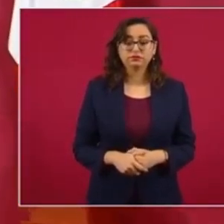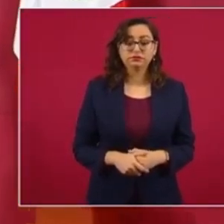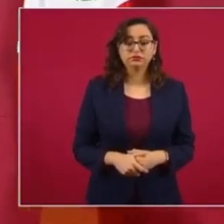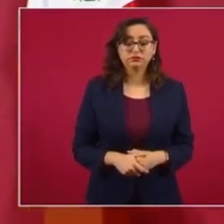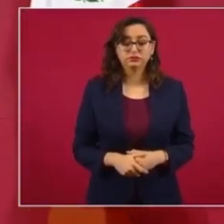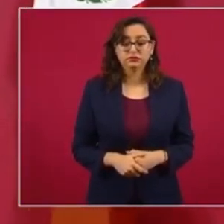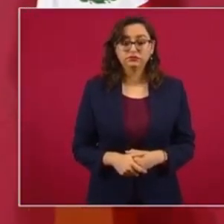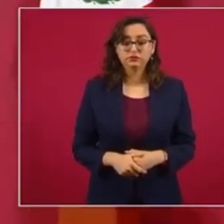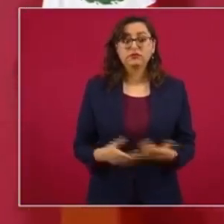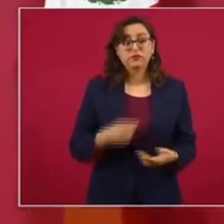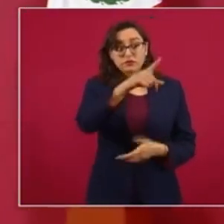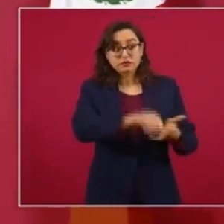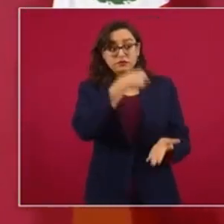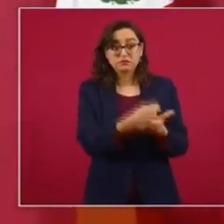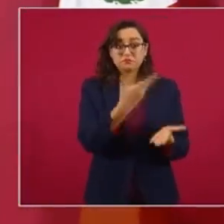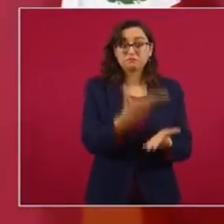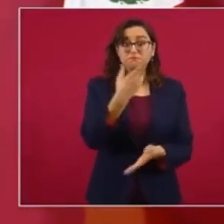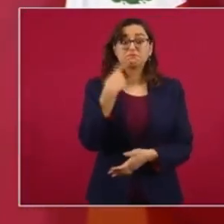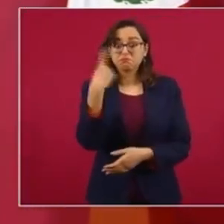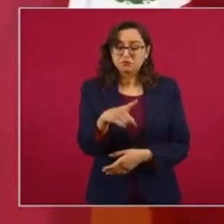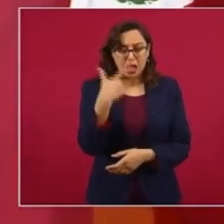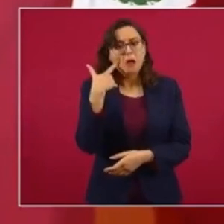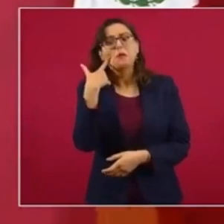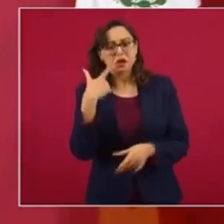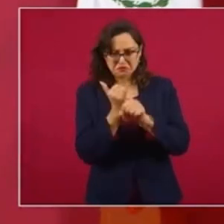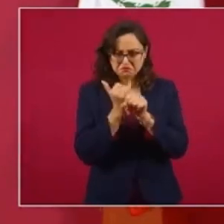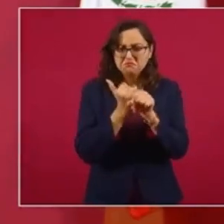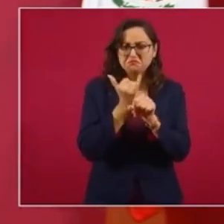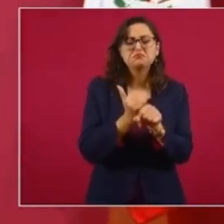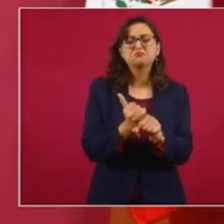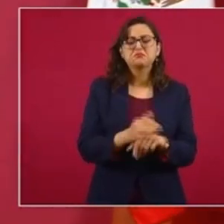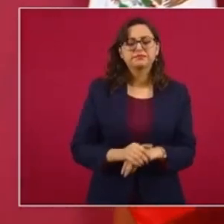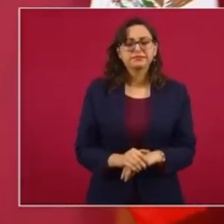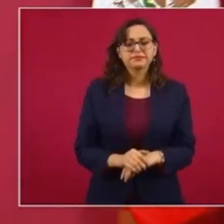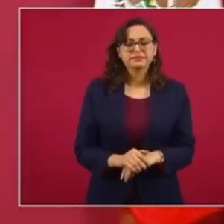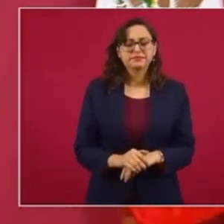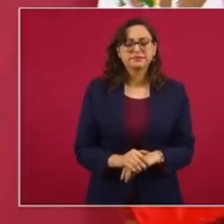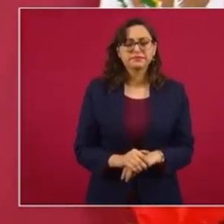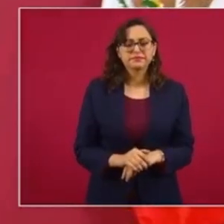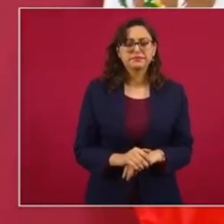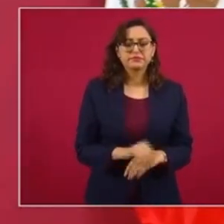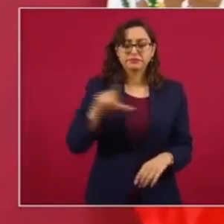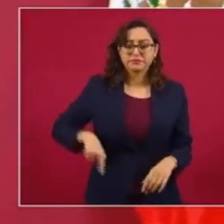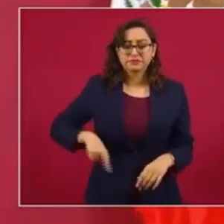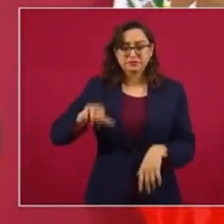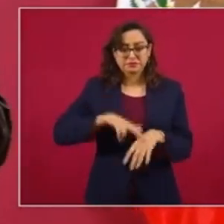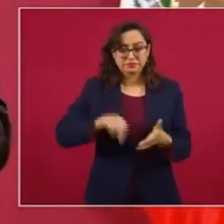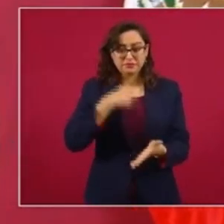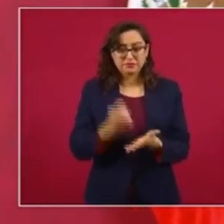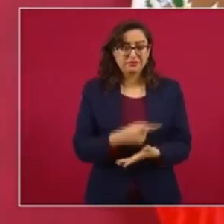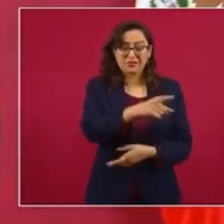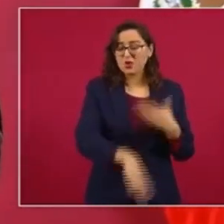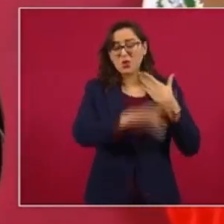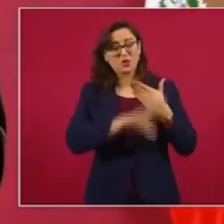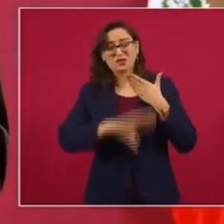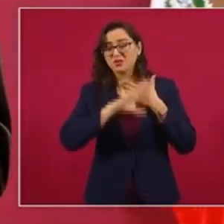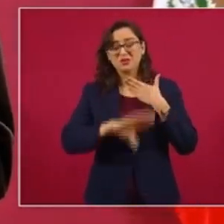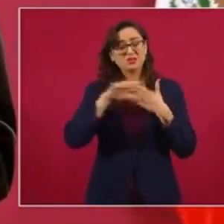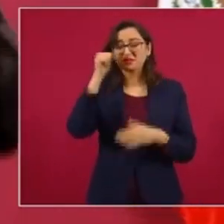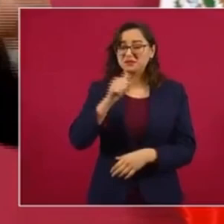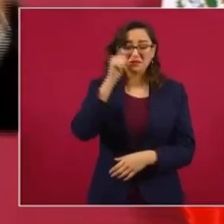de Tamaulipas, pues que se investigue. El gobernador de Tamaulipas tiene diferencias con nosotros